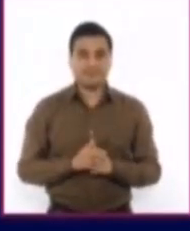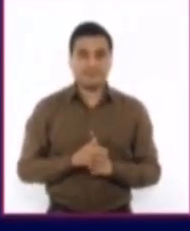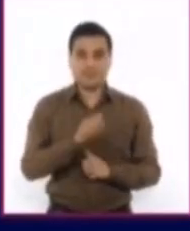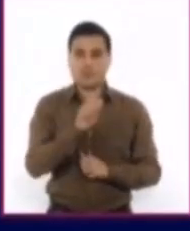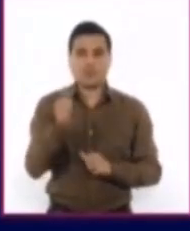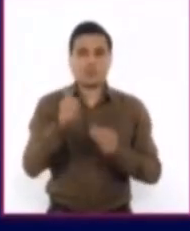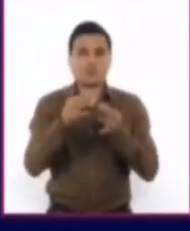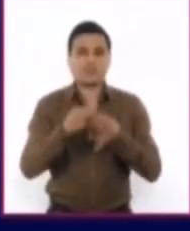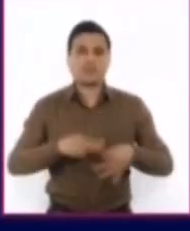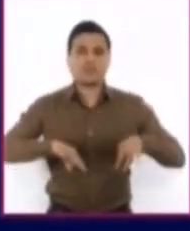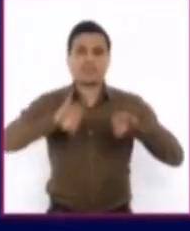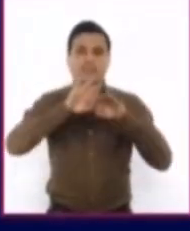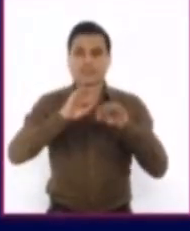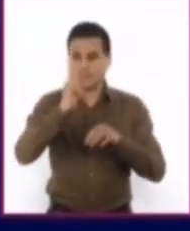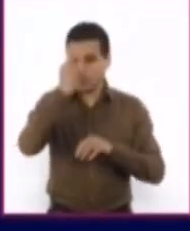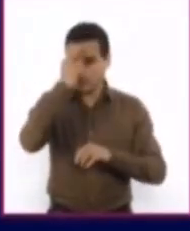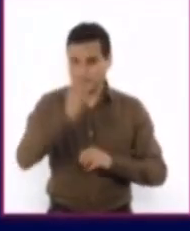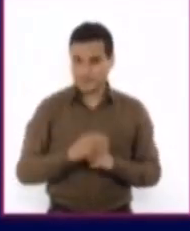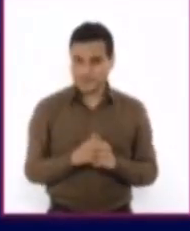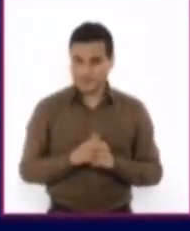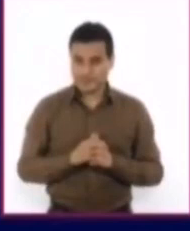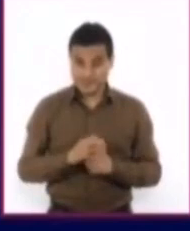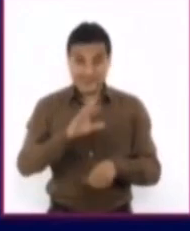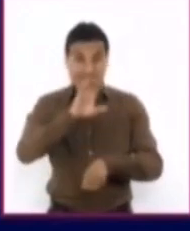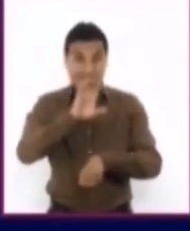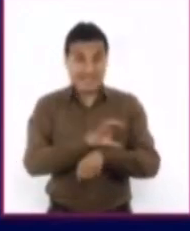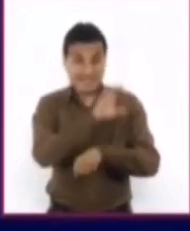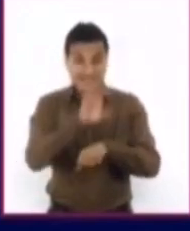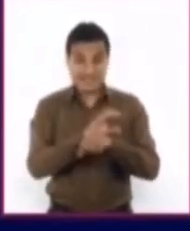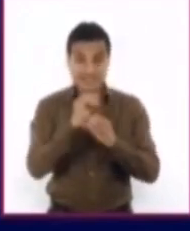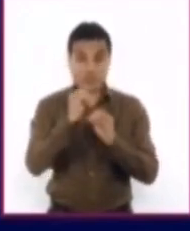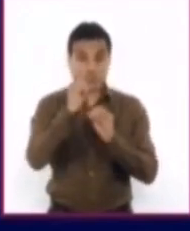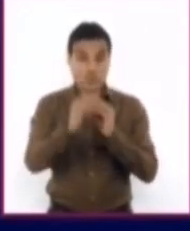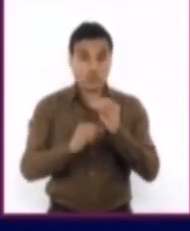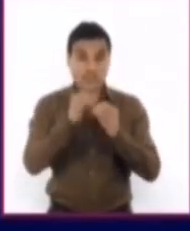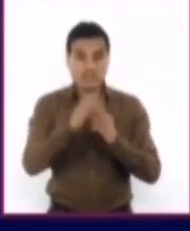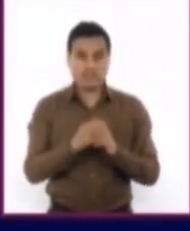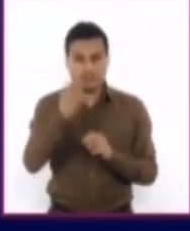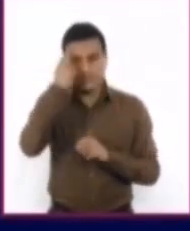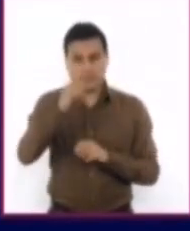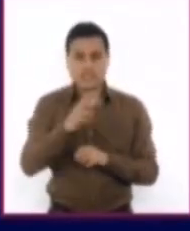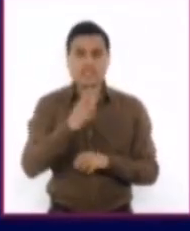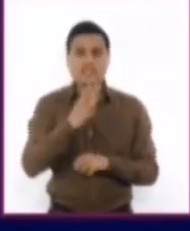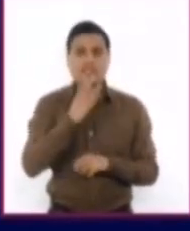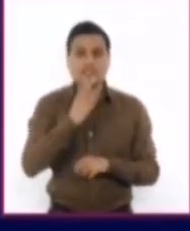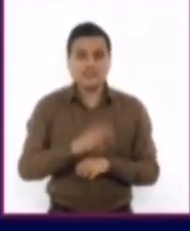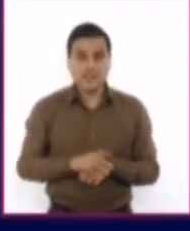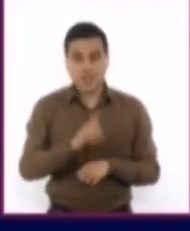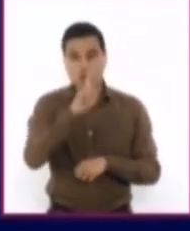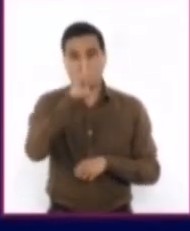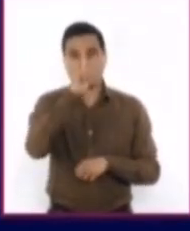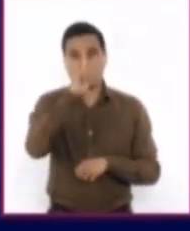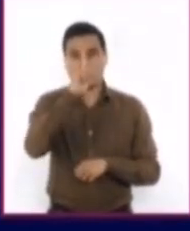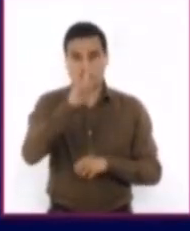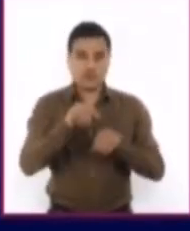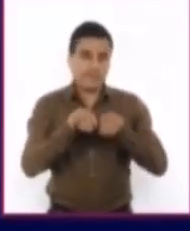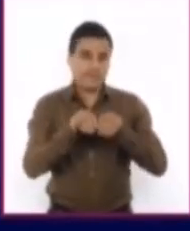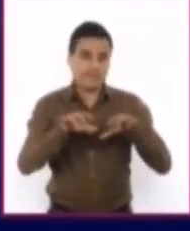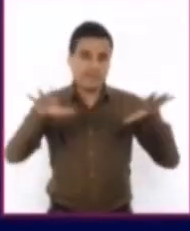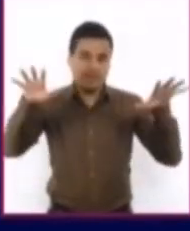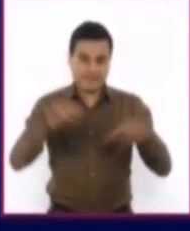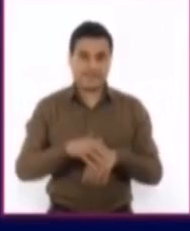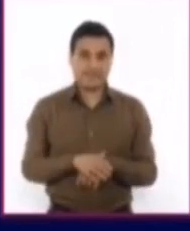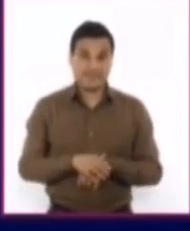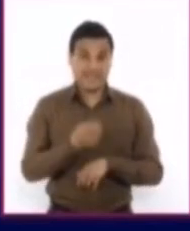importante que se debe considerar es que la energía nuclear solo es utilizada para generar energía eléctrica, la cual representa